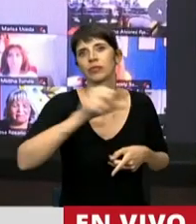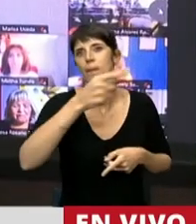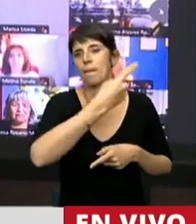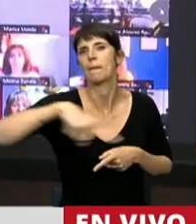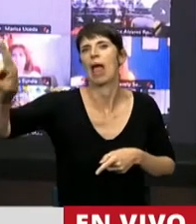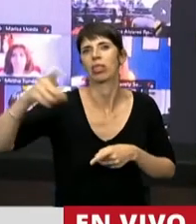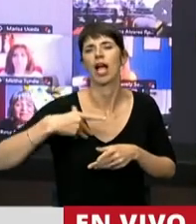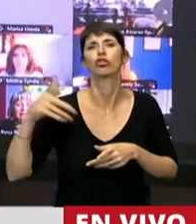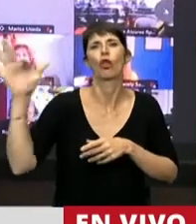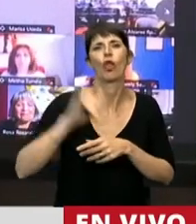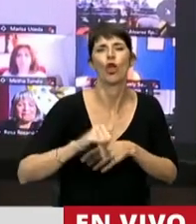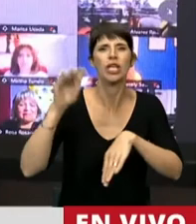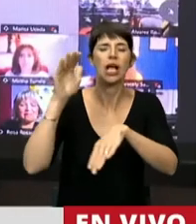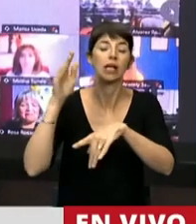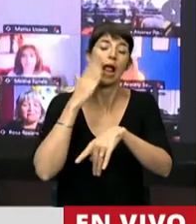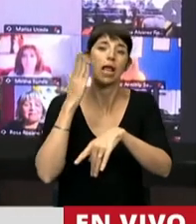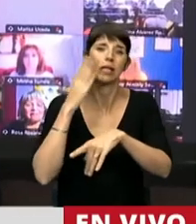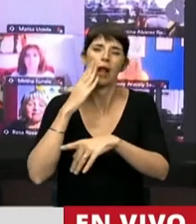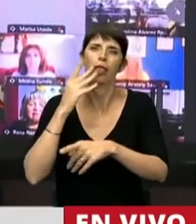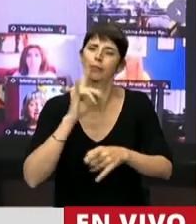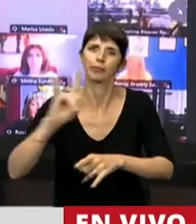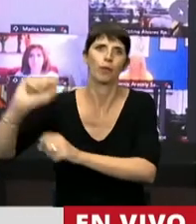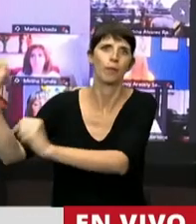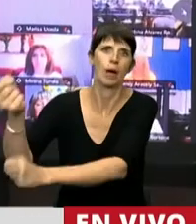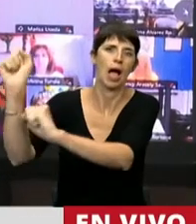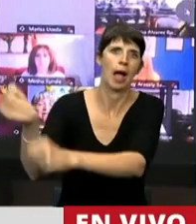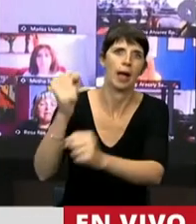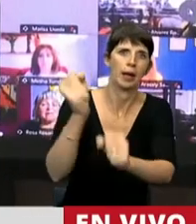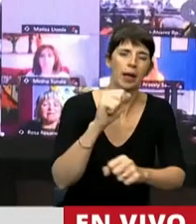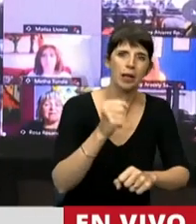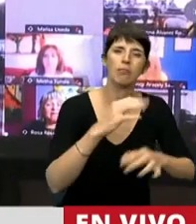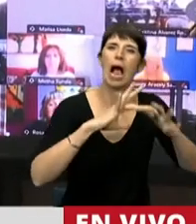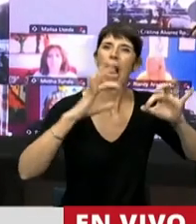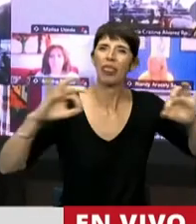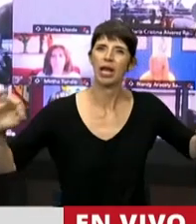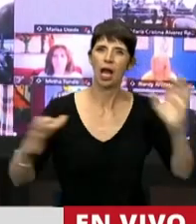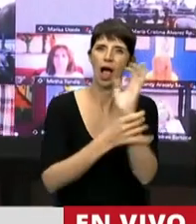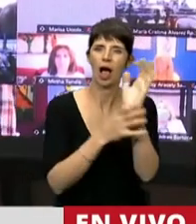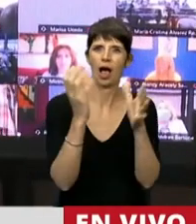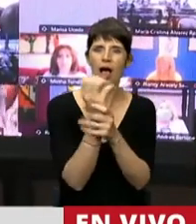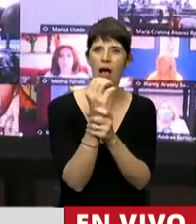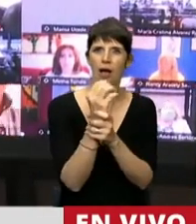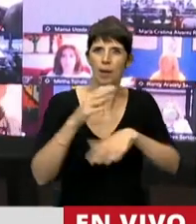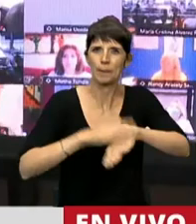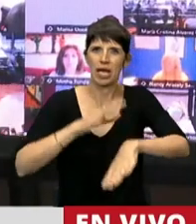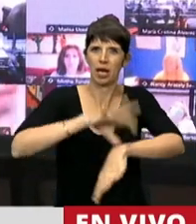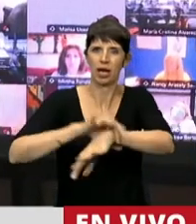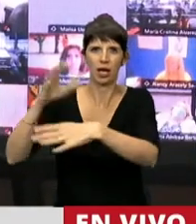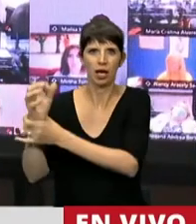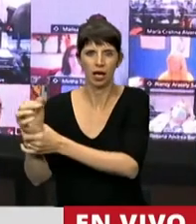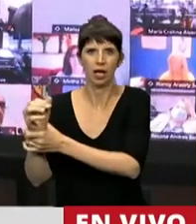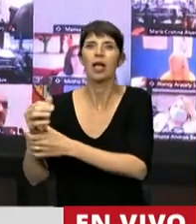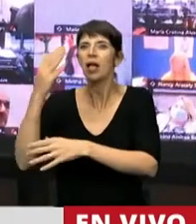las tardes encadenadas de pie y mano, devolviéndola para que muriera acá en La Rioja.